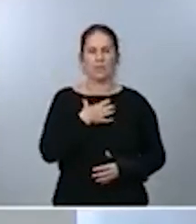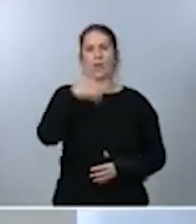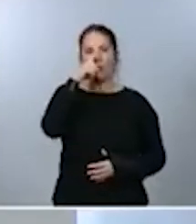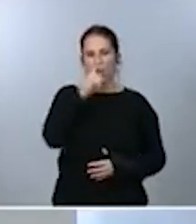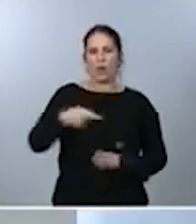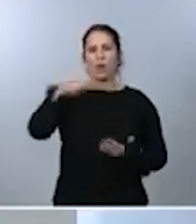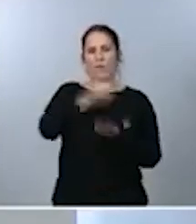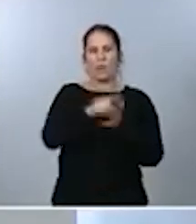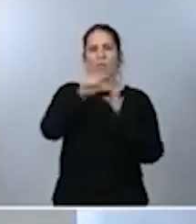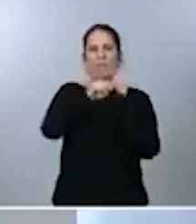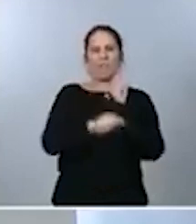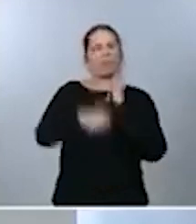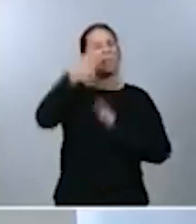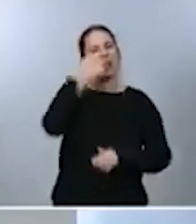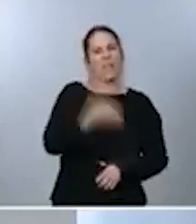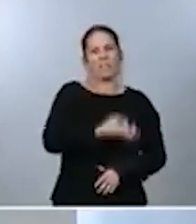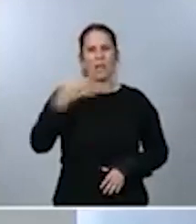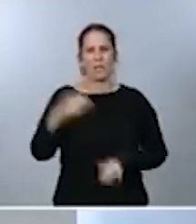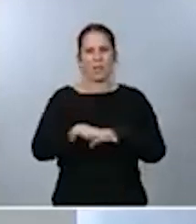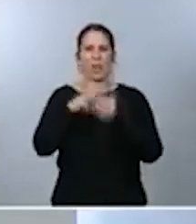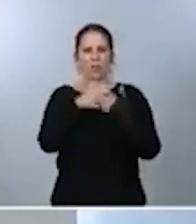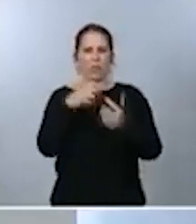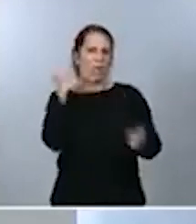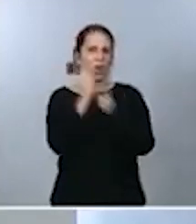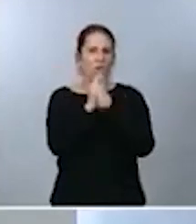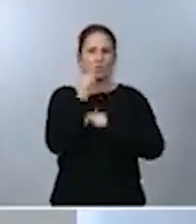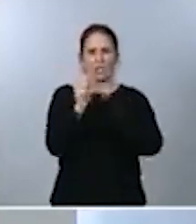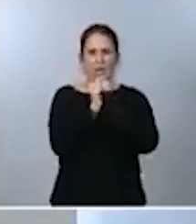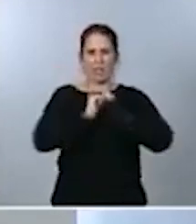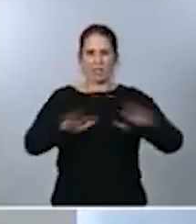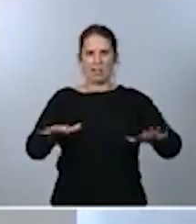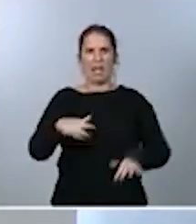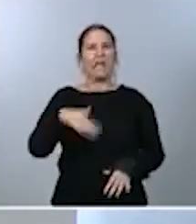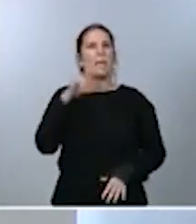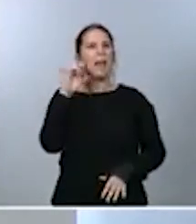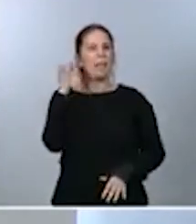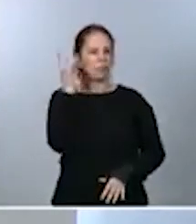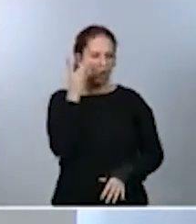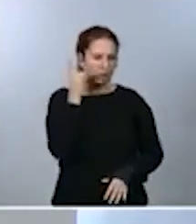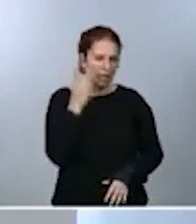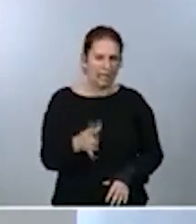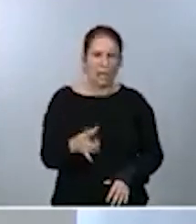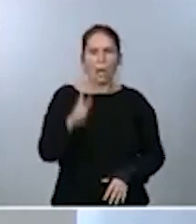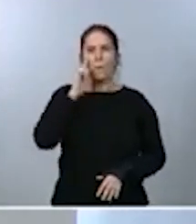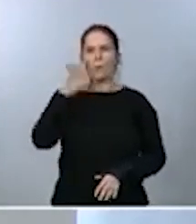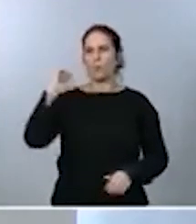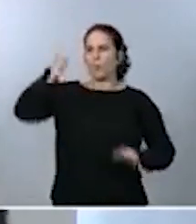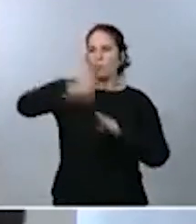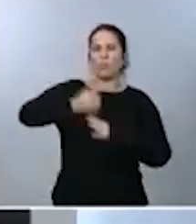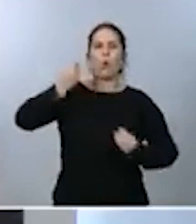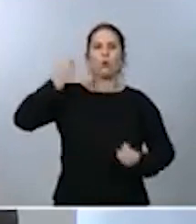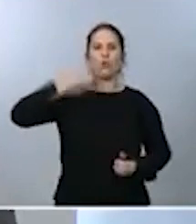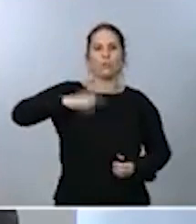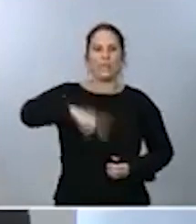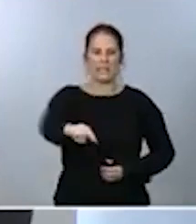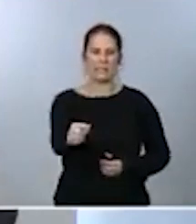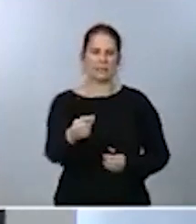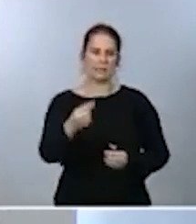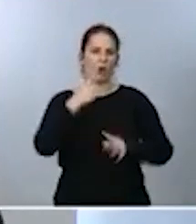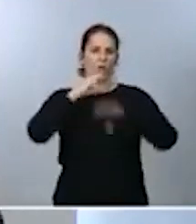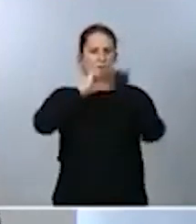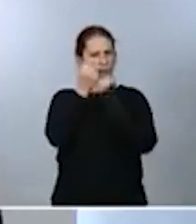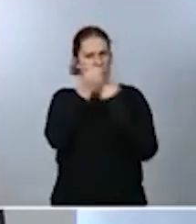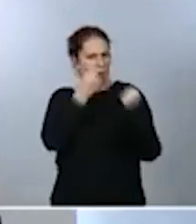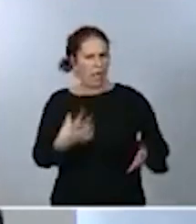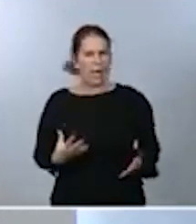eficaces para combatir al virus, que parecen banales, que llevamos aplicando muchos meses de una forma muy ejemplar, que